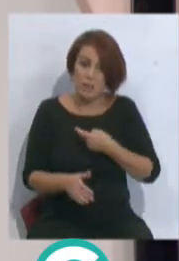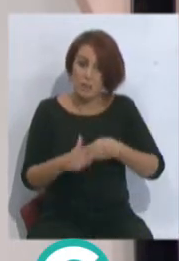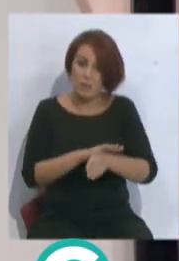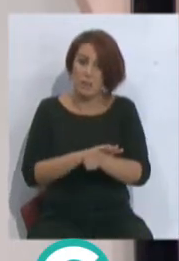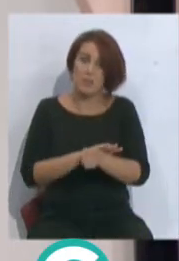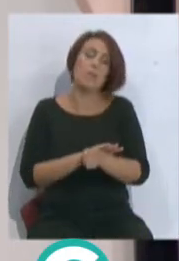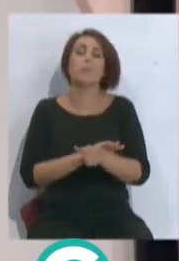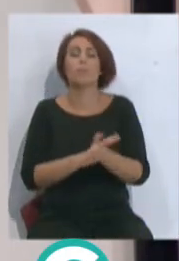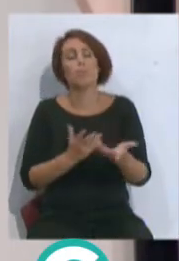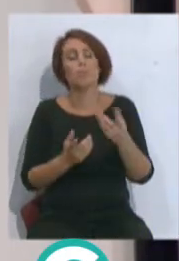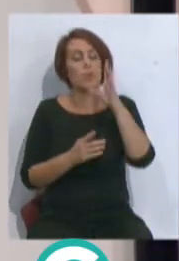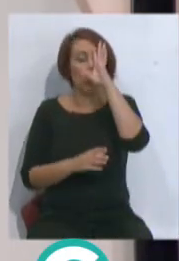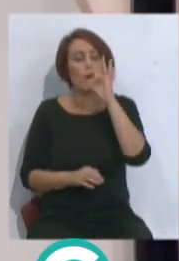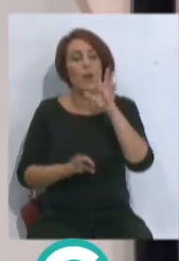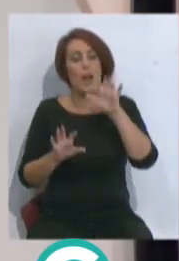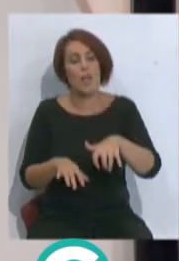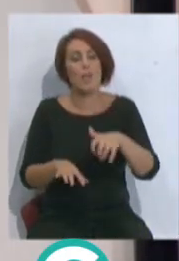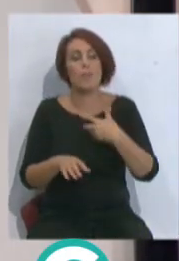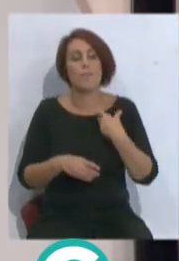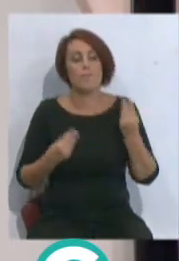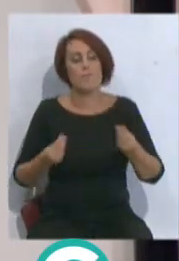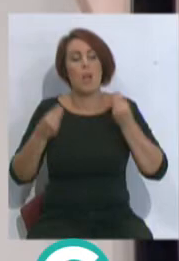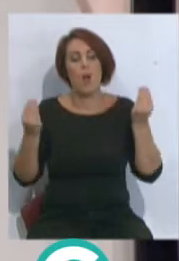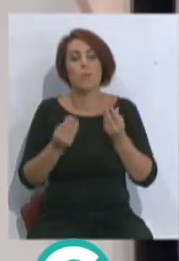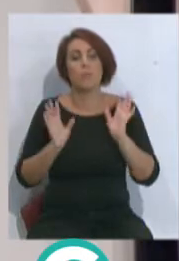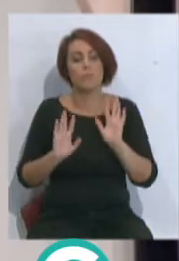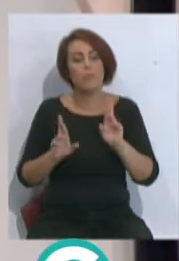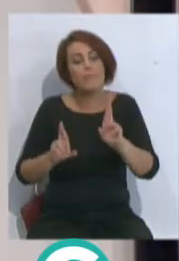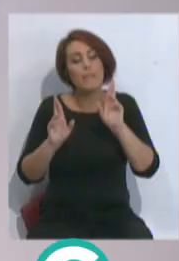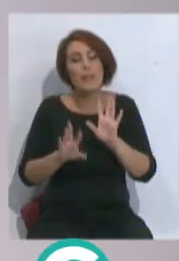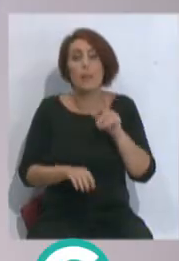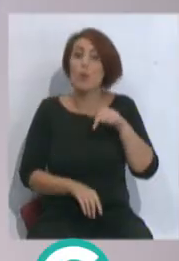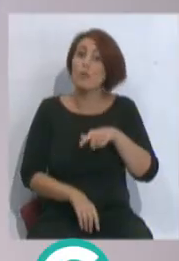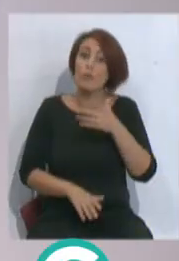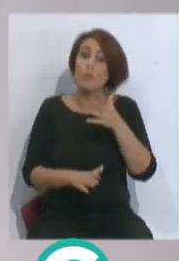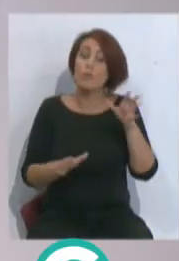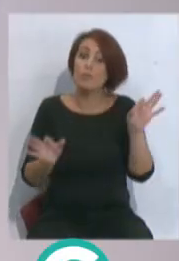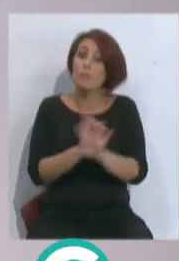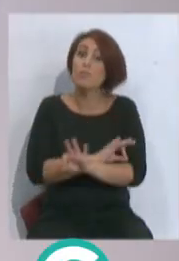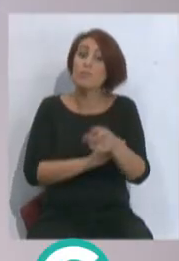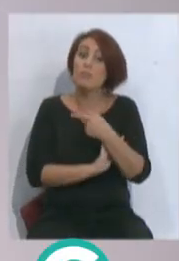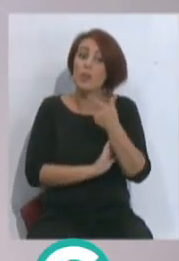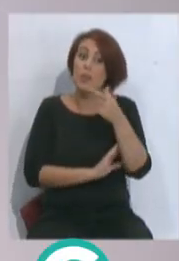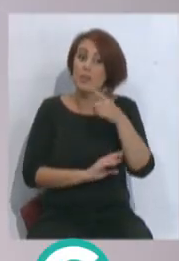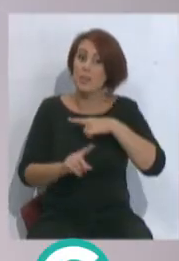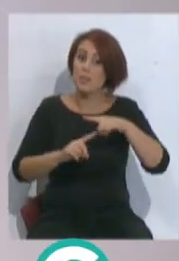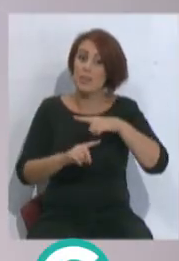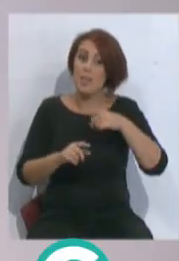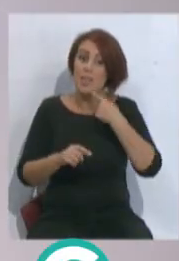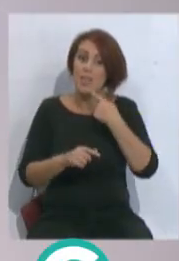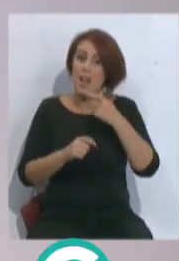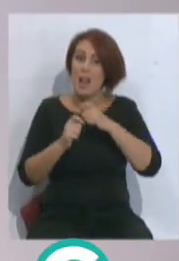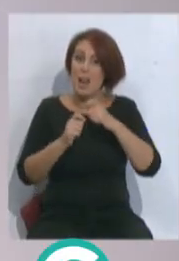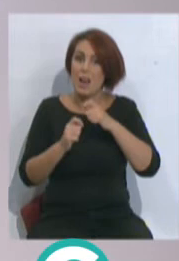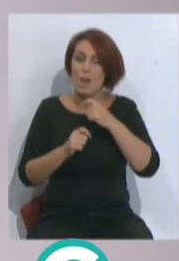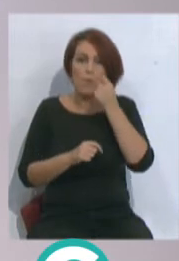todo, yo creo que el Cádiz estará un poco mejor. Ese es otro error que también comentó el míster en una derrubada de prensa, que ellos no